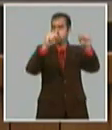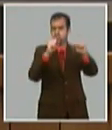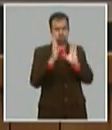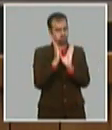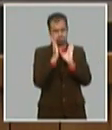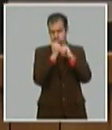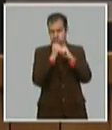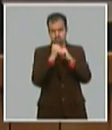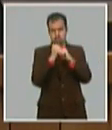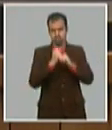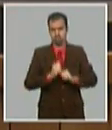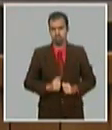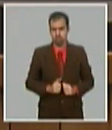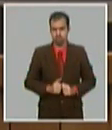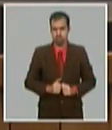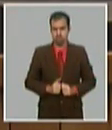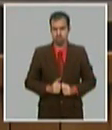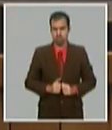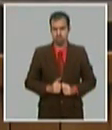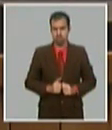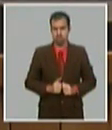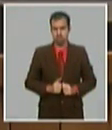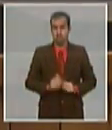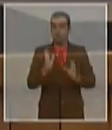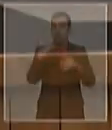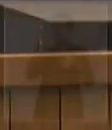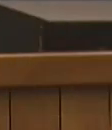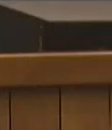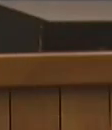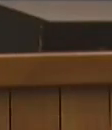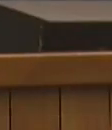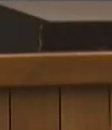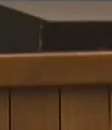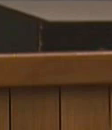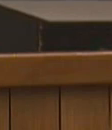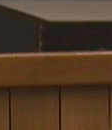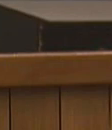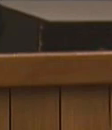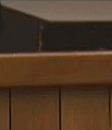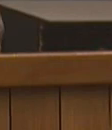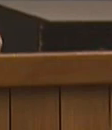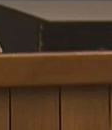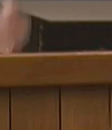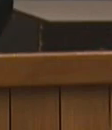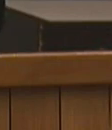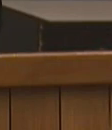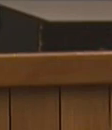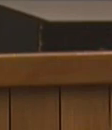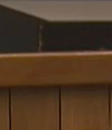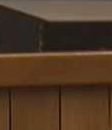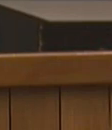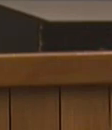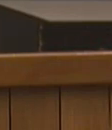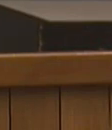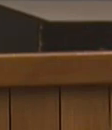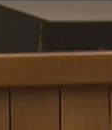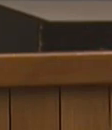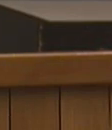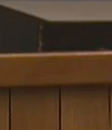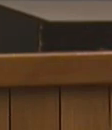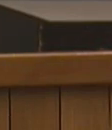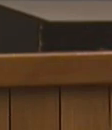que no haya depende más de nosotros de la capacidad que tengamos para realmente ahorrar y trabajar con eficiencia